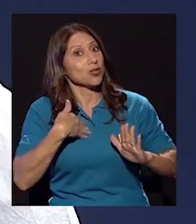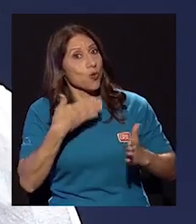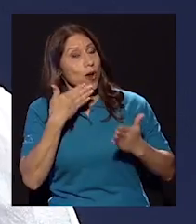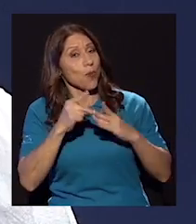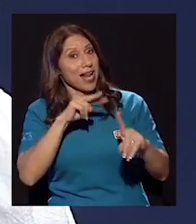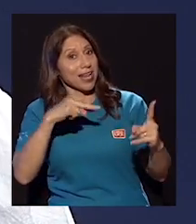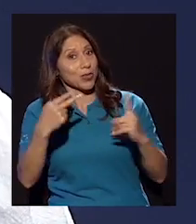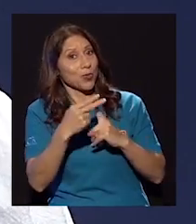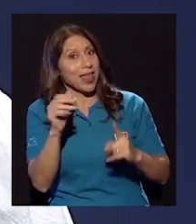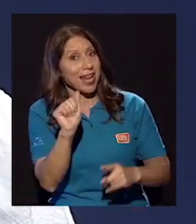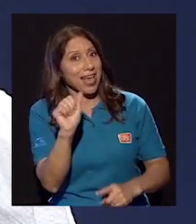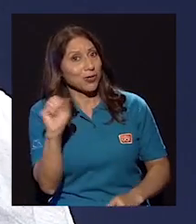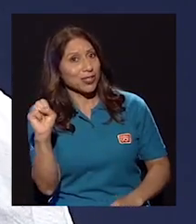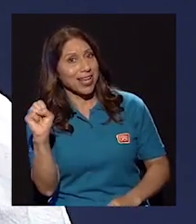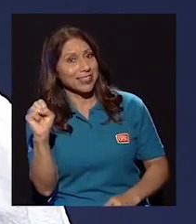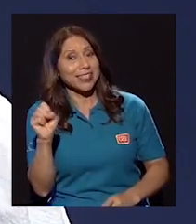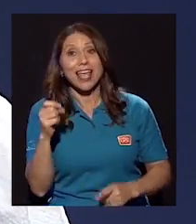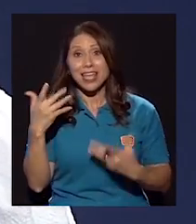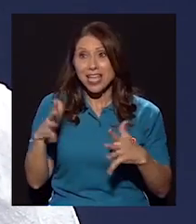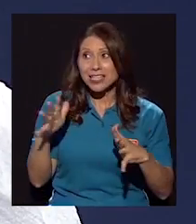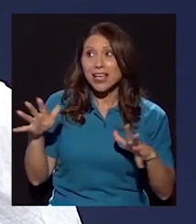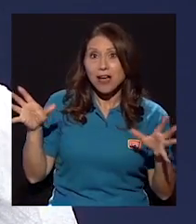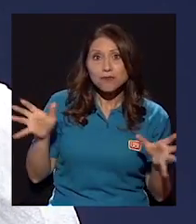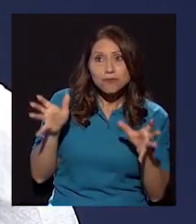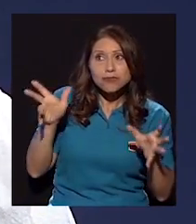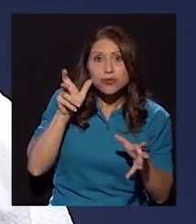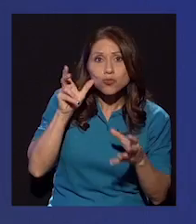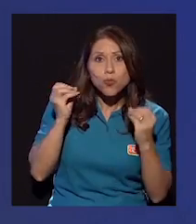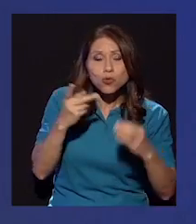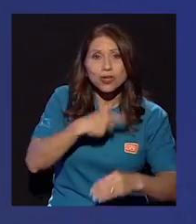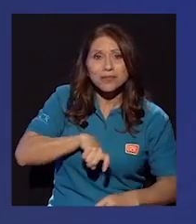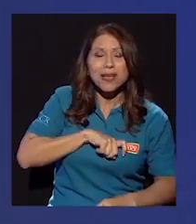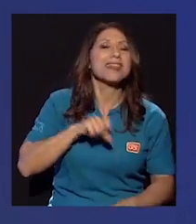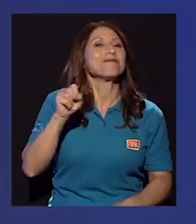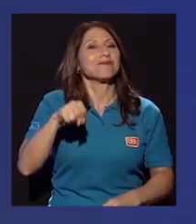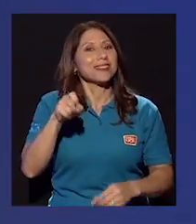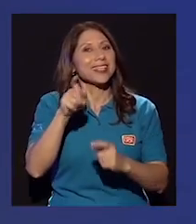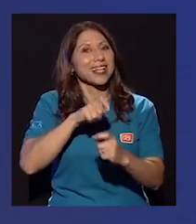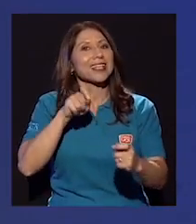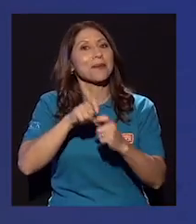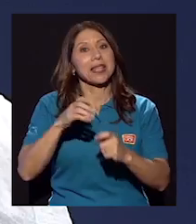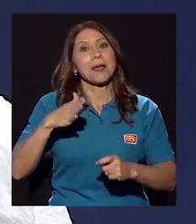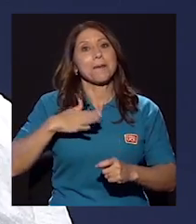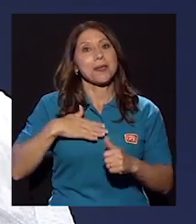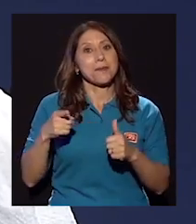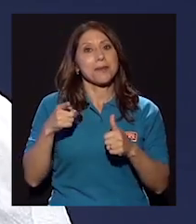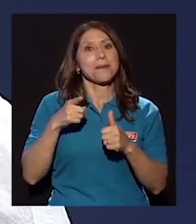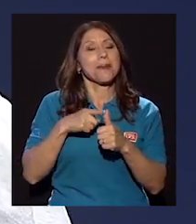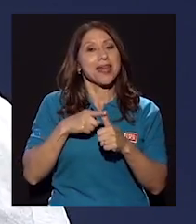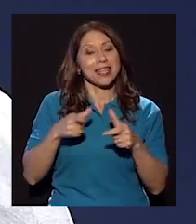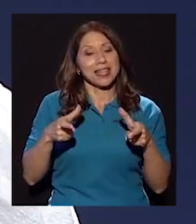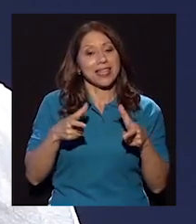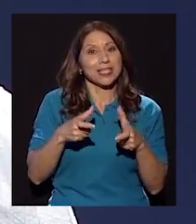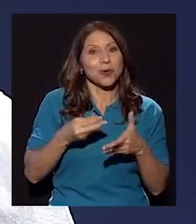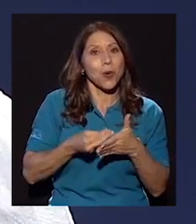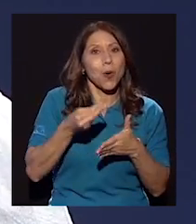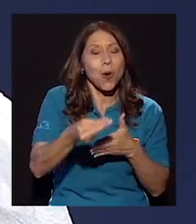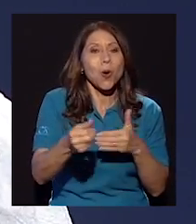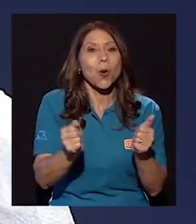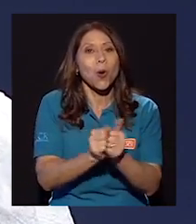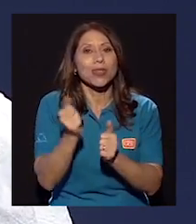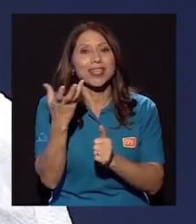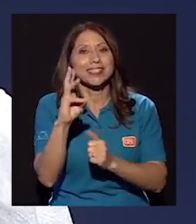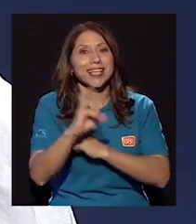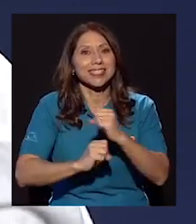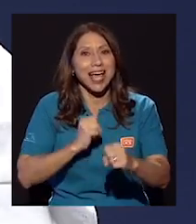total. fui... además es un ídolo en España. Absolutamente. Yo fui mi primer disco con 16 años y mi primer concierto más igual que fui